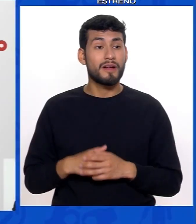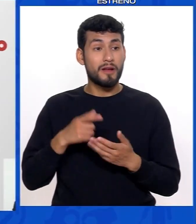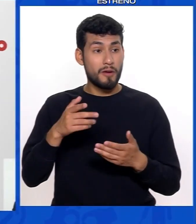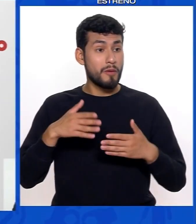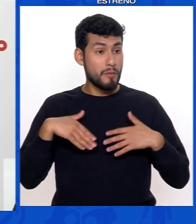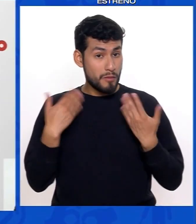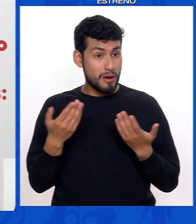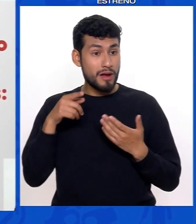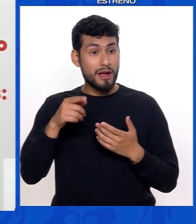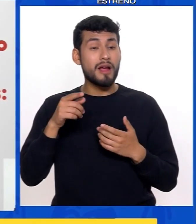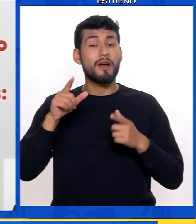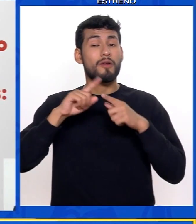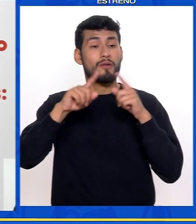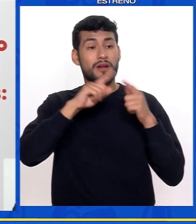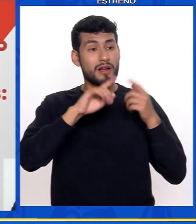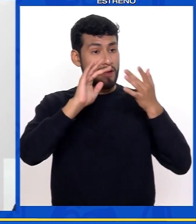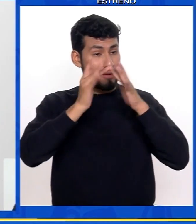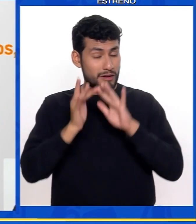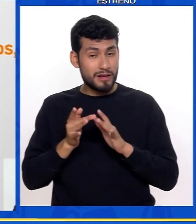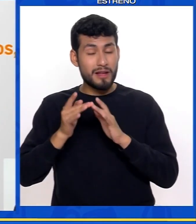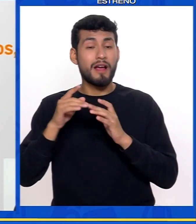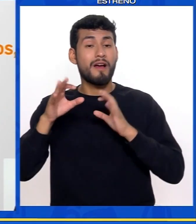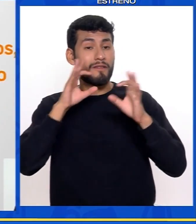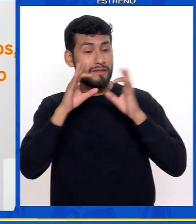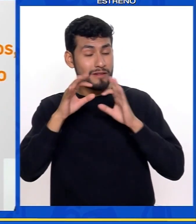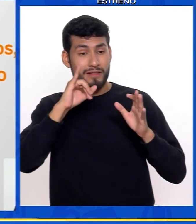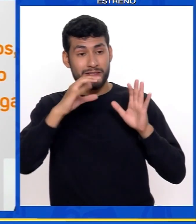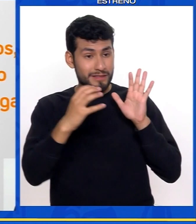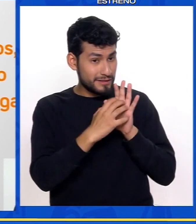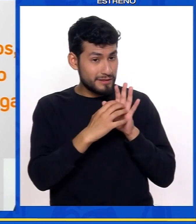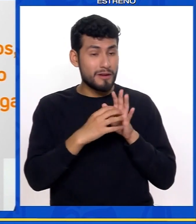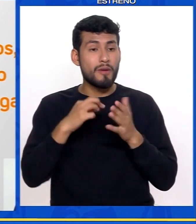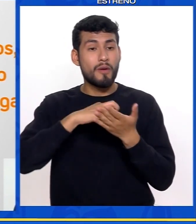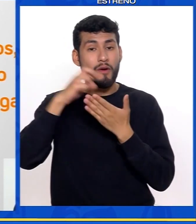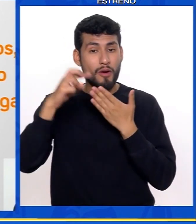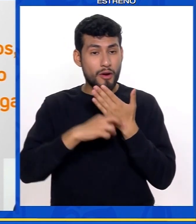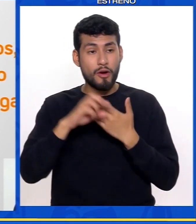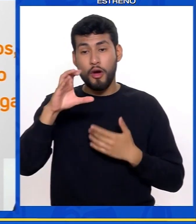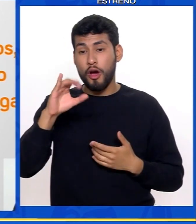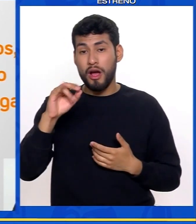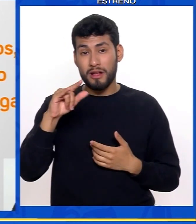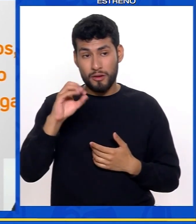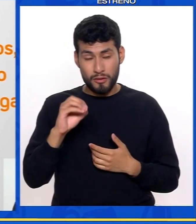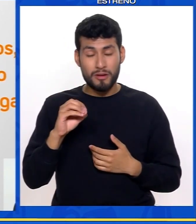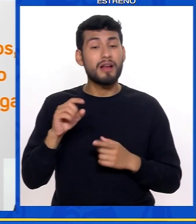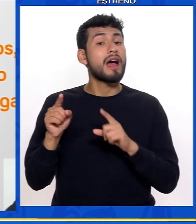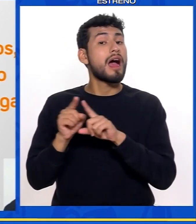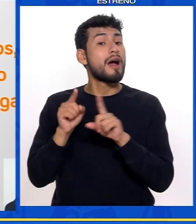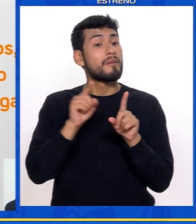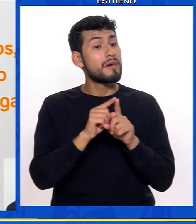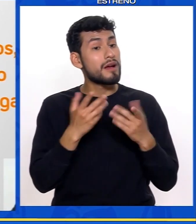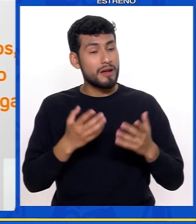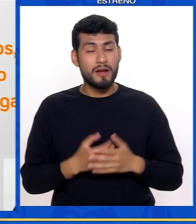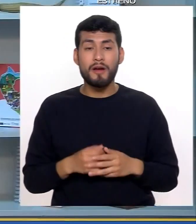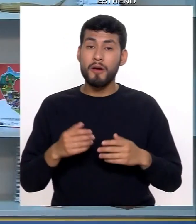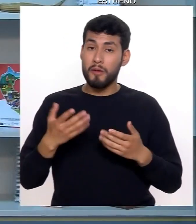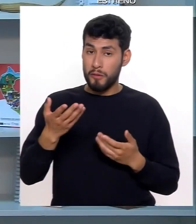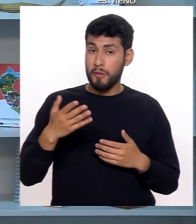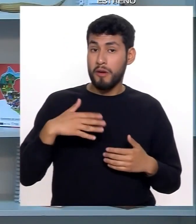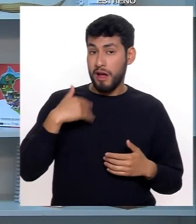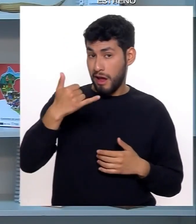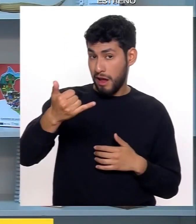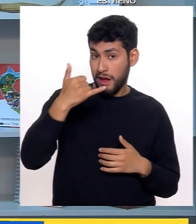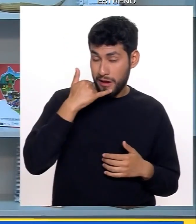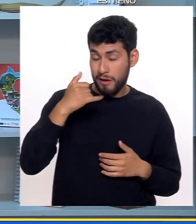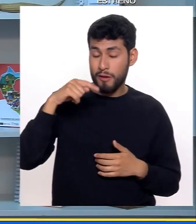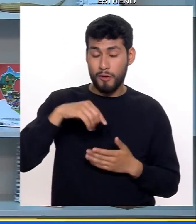Pueden ingresar a las redes sociales, al Facebook, al Instagram del programa Contigo y también pueden